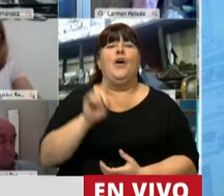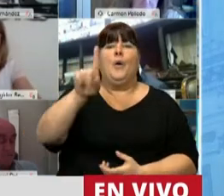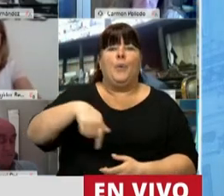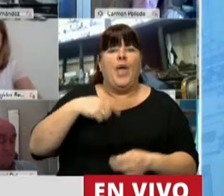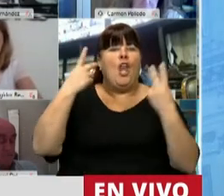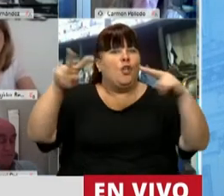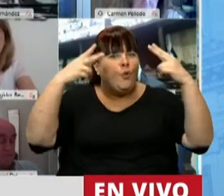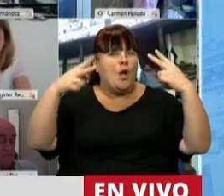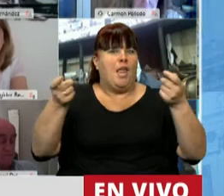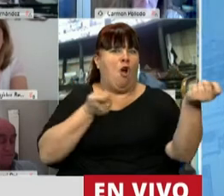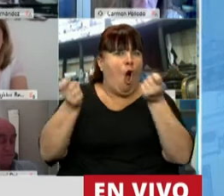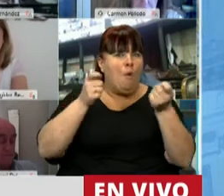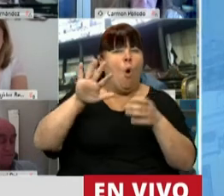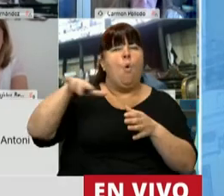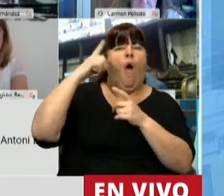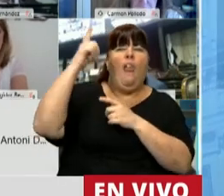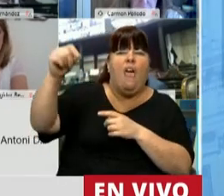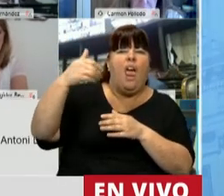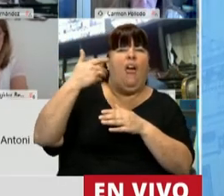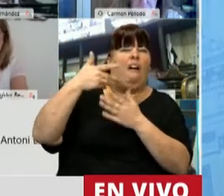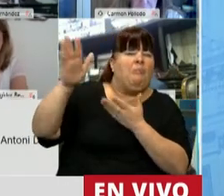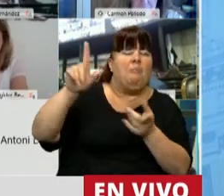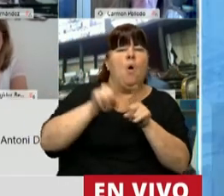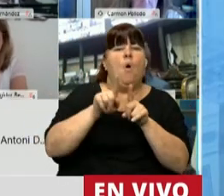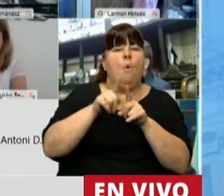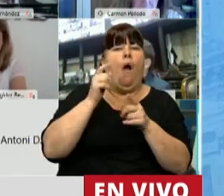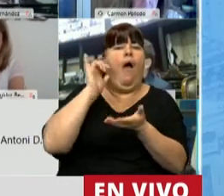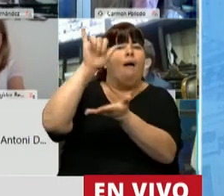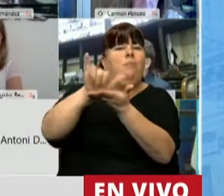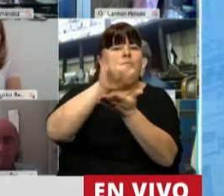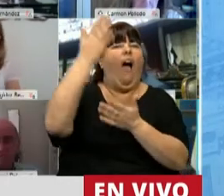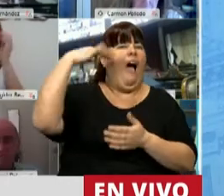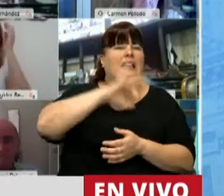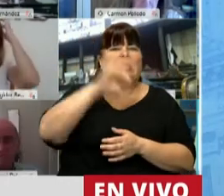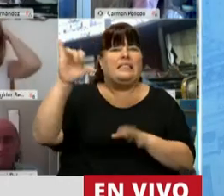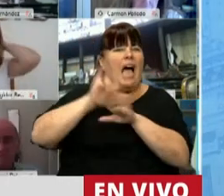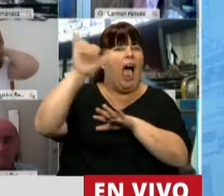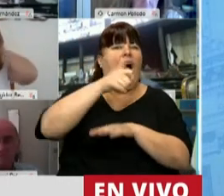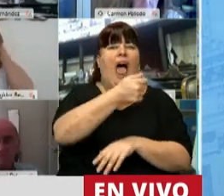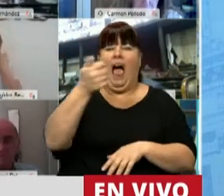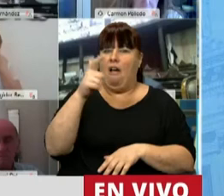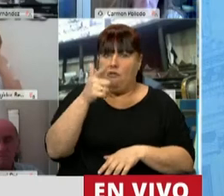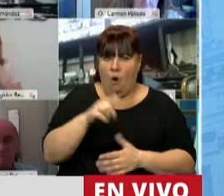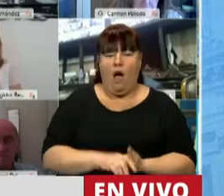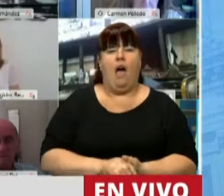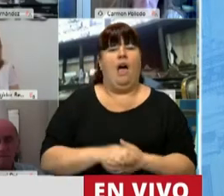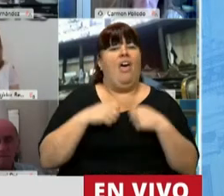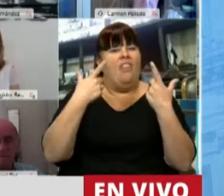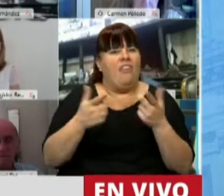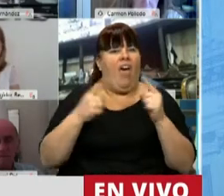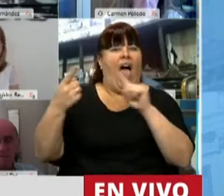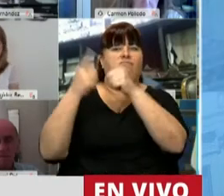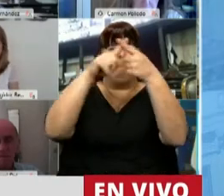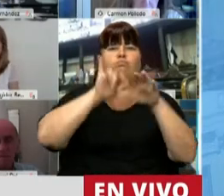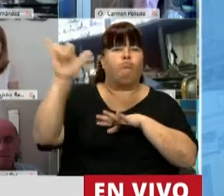la actividad turística y comercial en lugares marginados, llegando así a nuevos destinos que en ese momento no cubrían aerolíneas argentinas, generando mayor